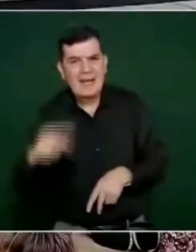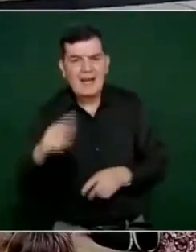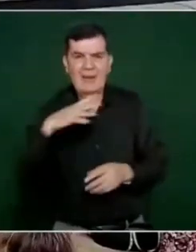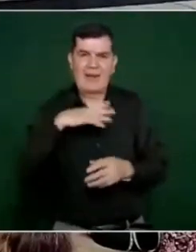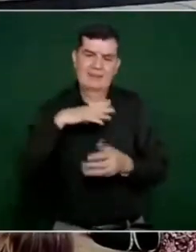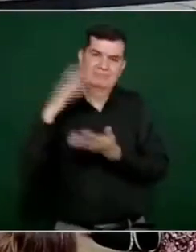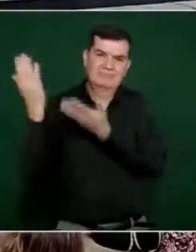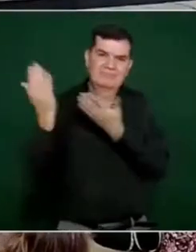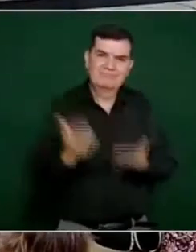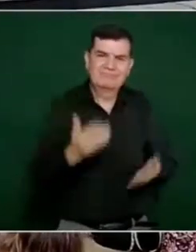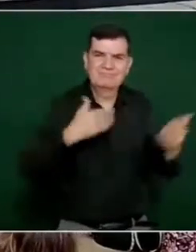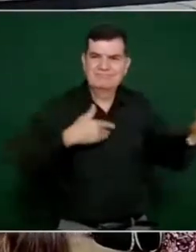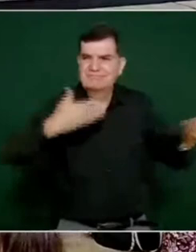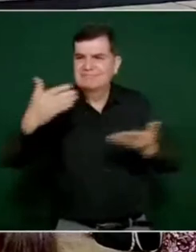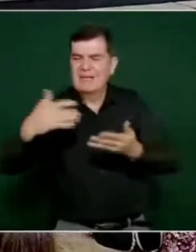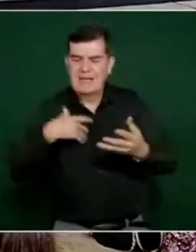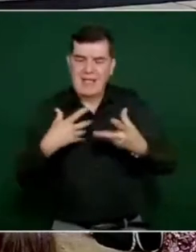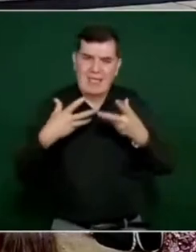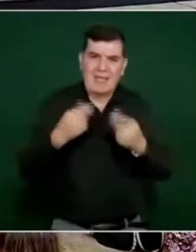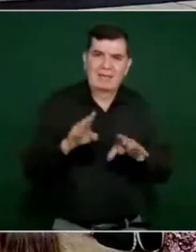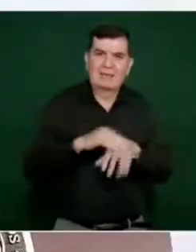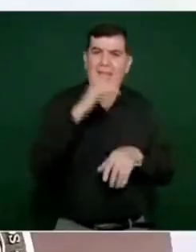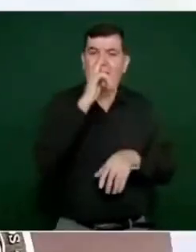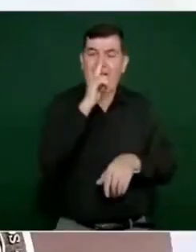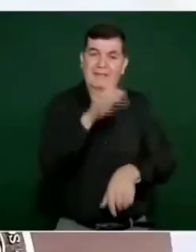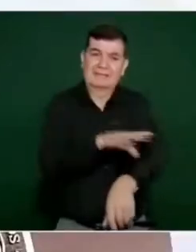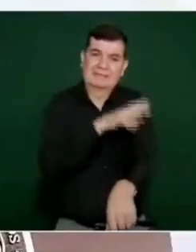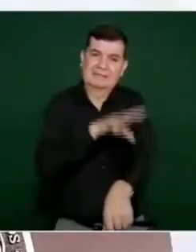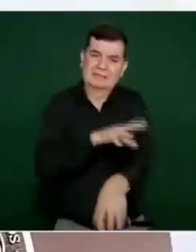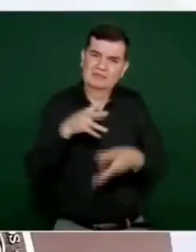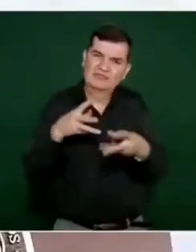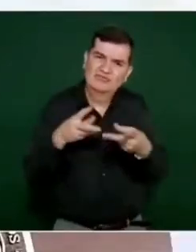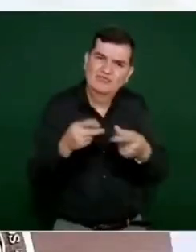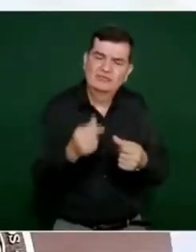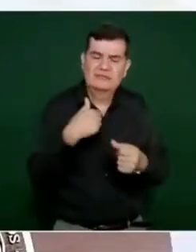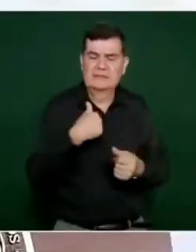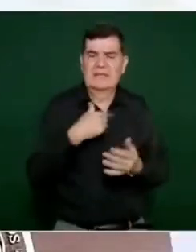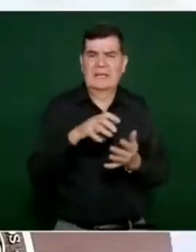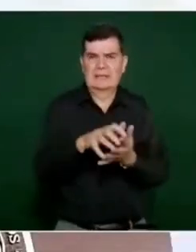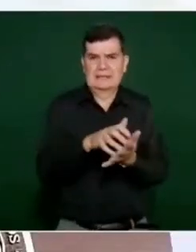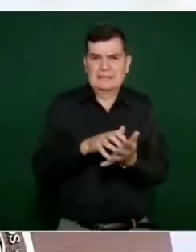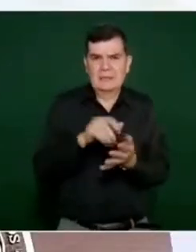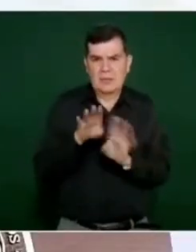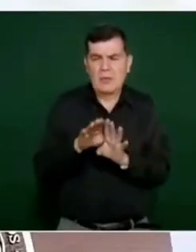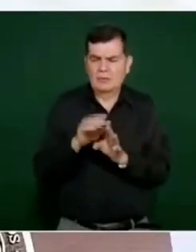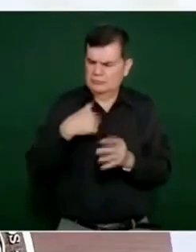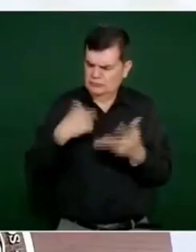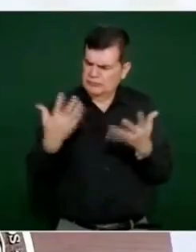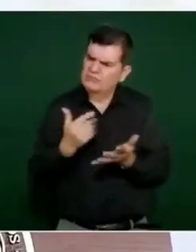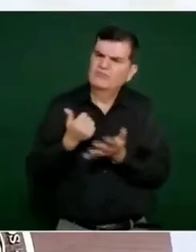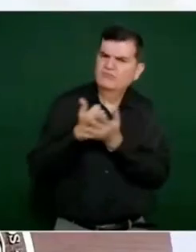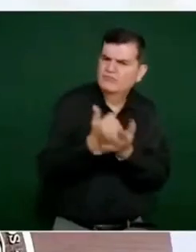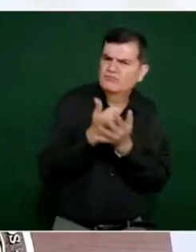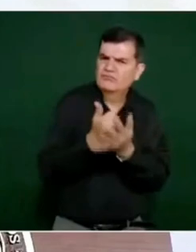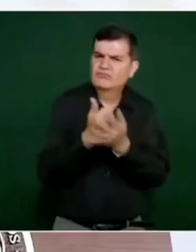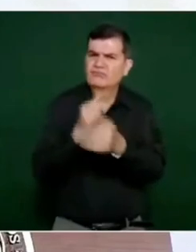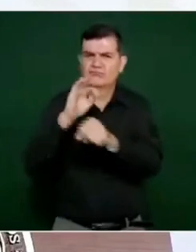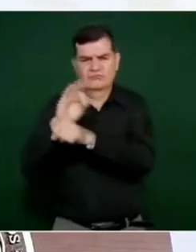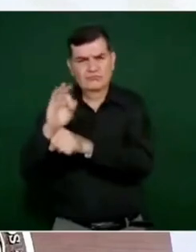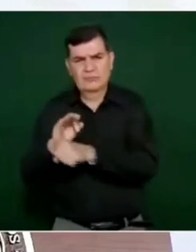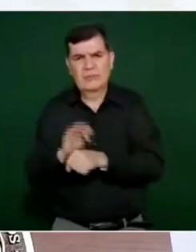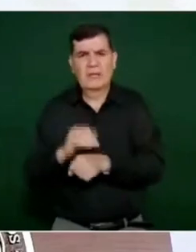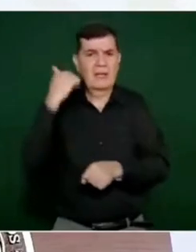un gasto importante. Y para poder seguir colaborando y seguir ayudando, apoyando a las familias de